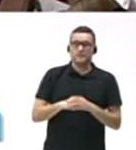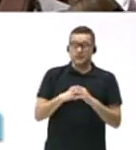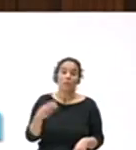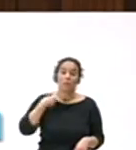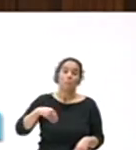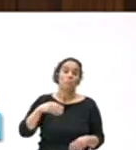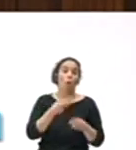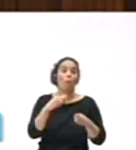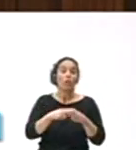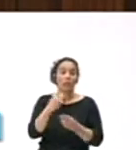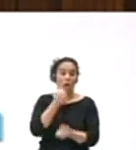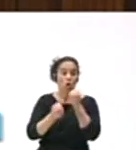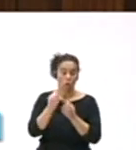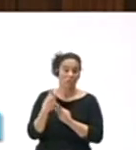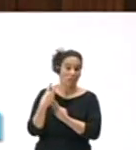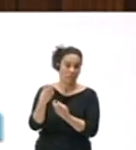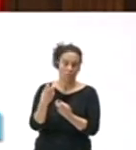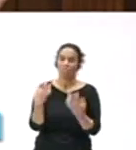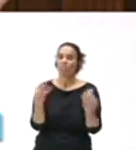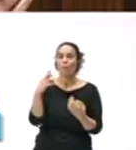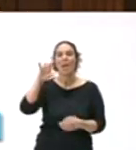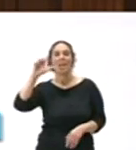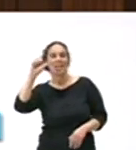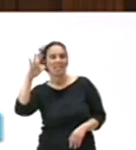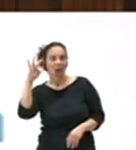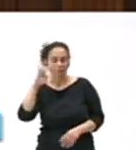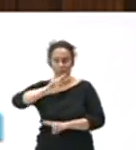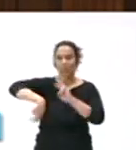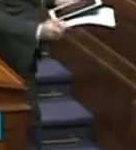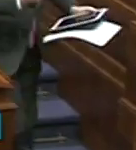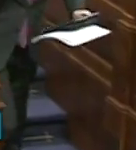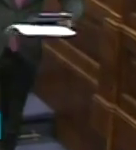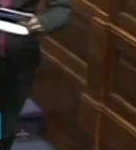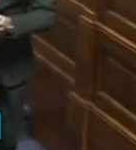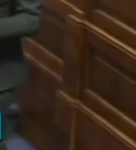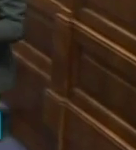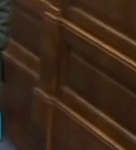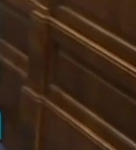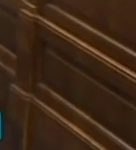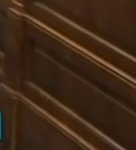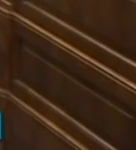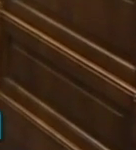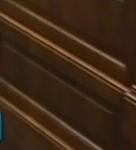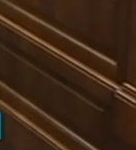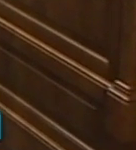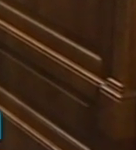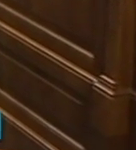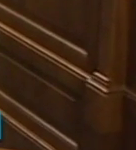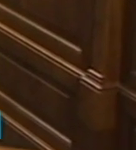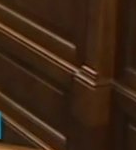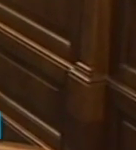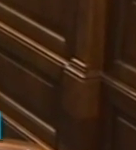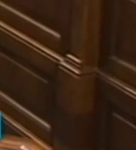productivo canario. Coalición Canaria y Partido Socialista también quieren que Canarias acoja al mayor número de refugiados sirios posible.